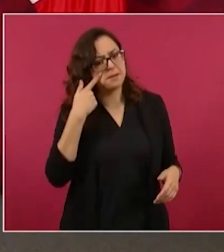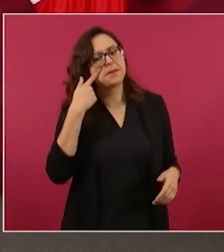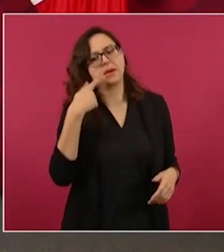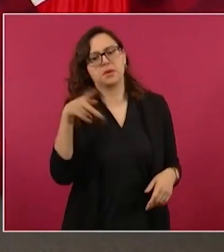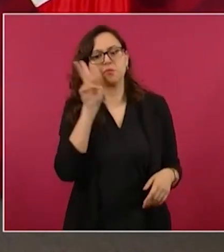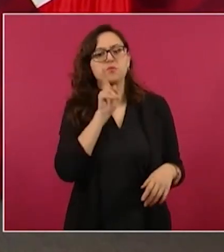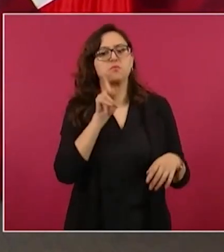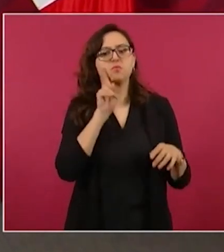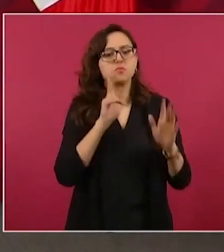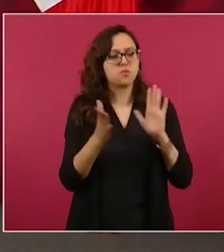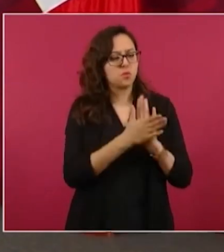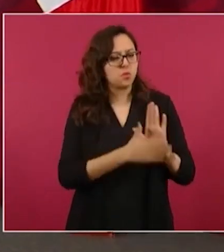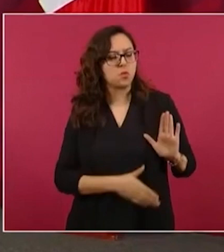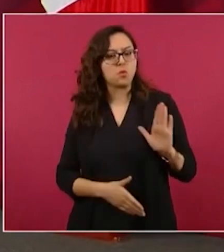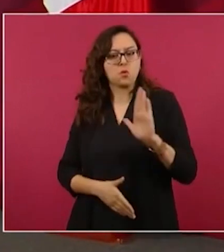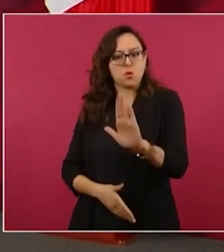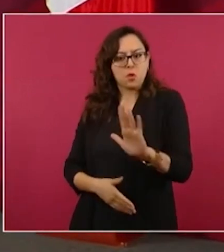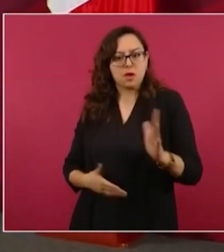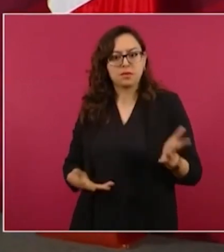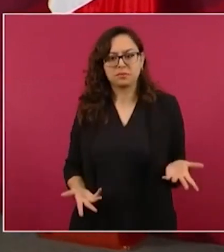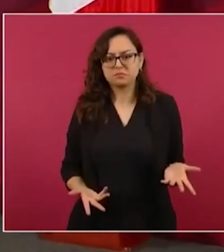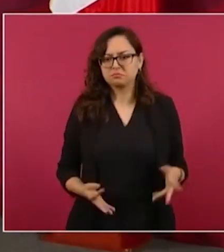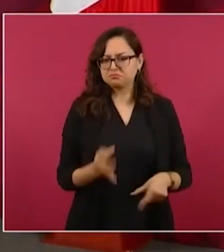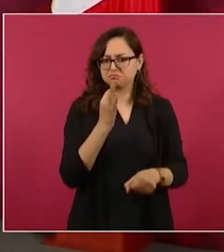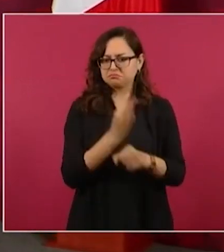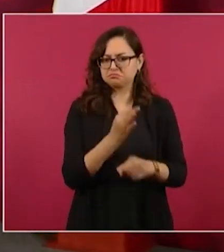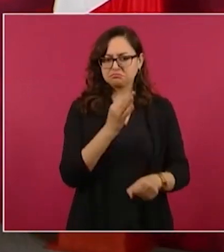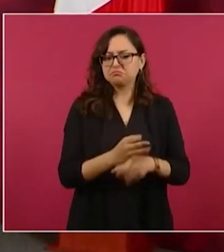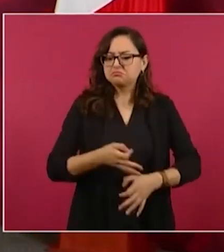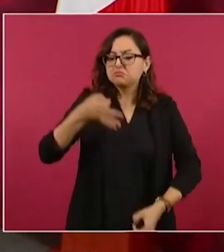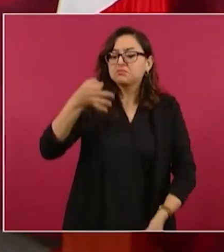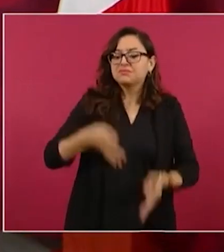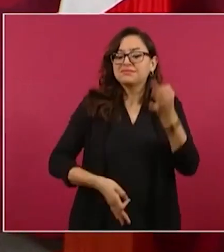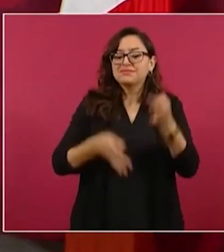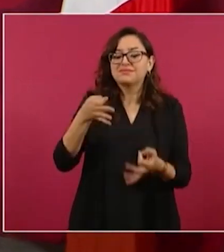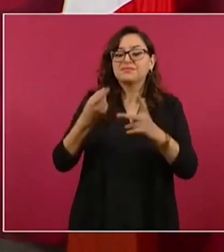Es un proceso judicial,